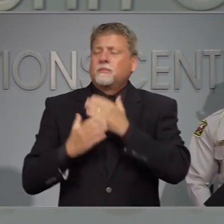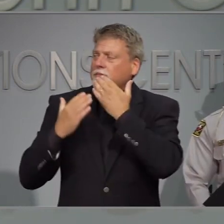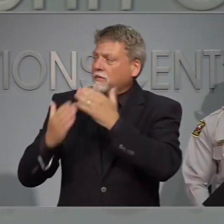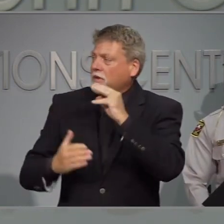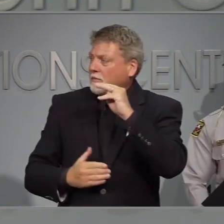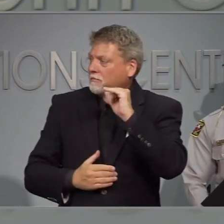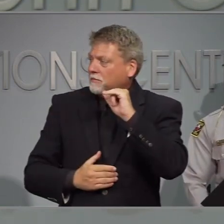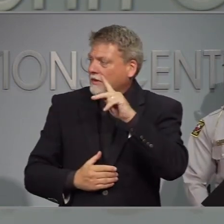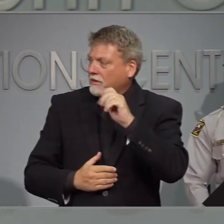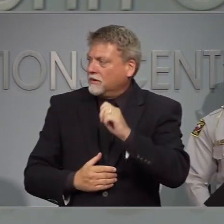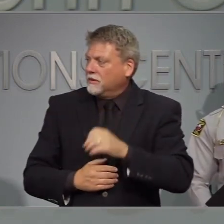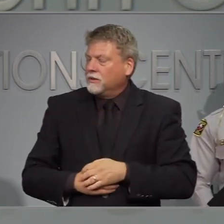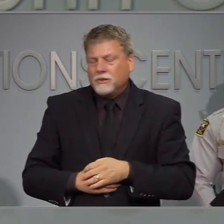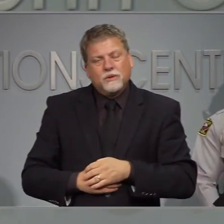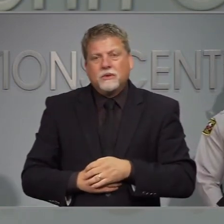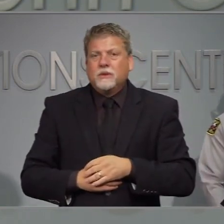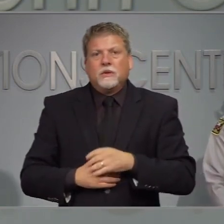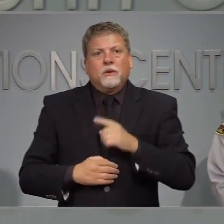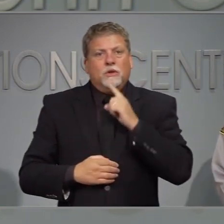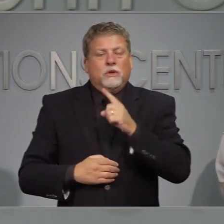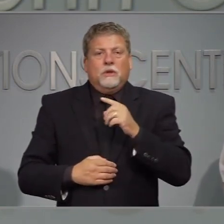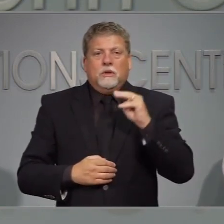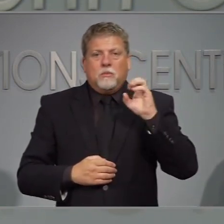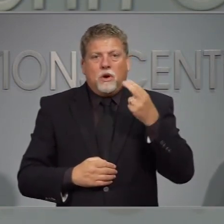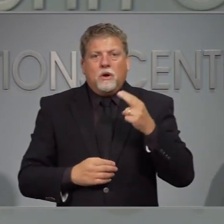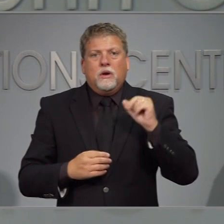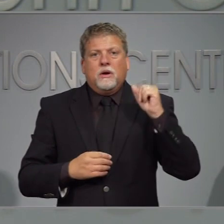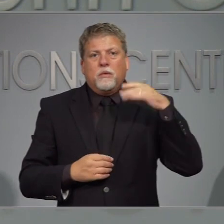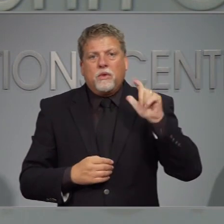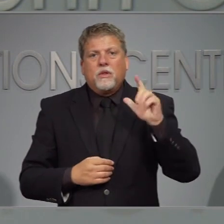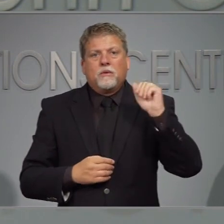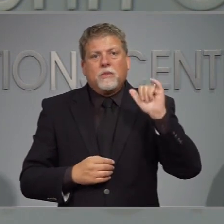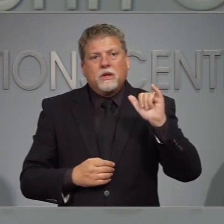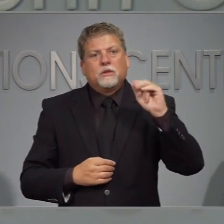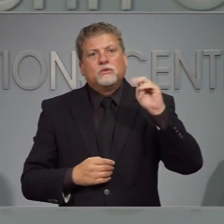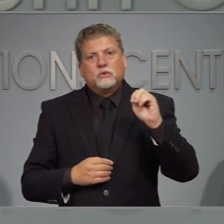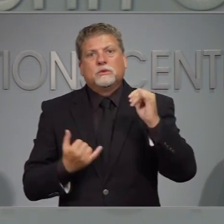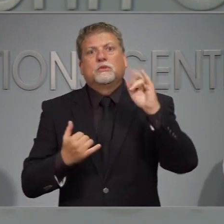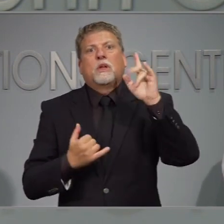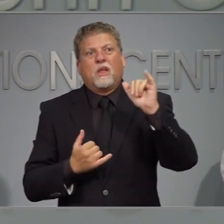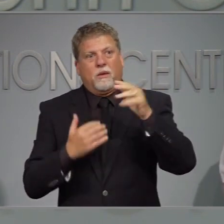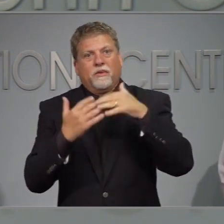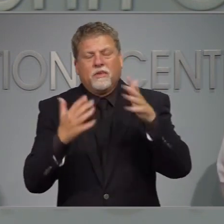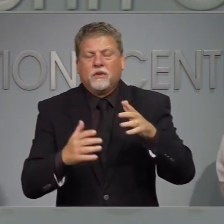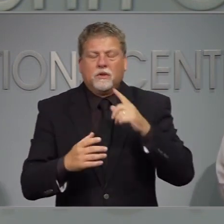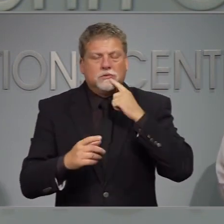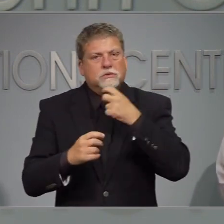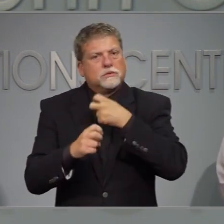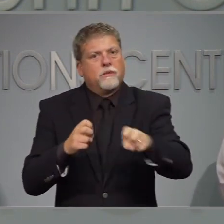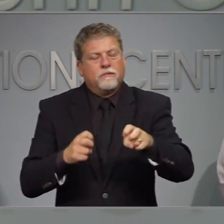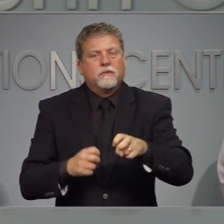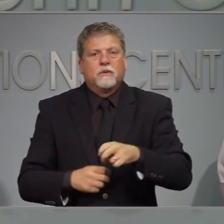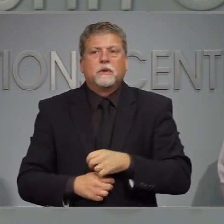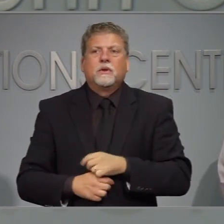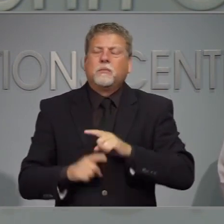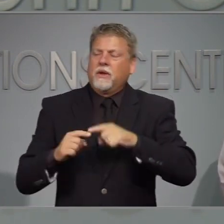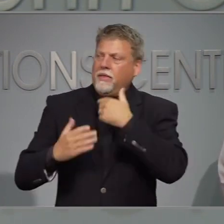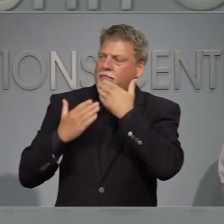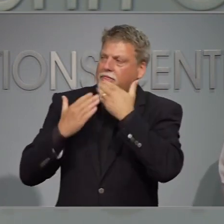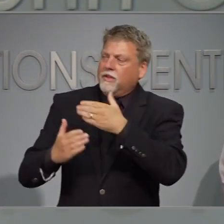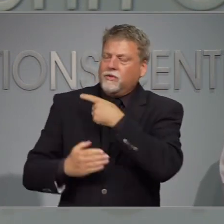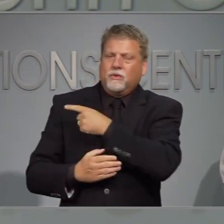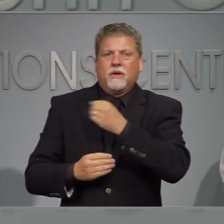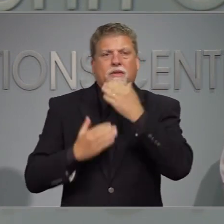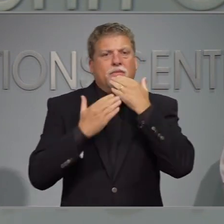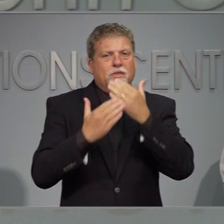Gracias Mike los últimos meses no han sido fáciles pero realmente aprecio todo el esfuerzo de los equipos para asegurar que